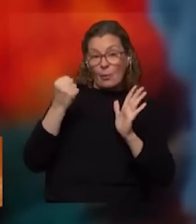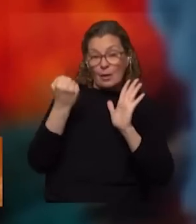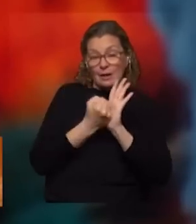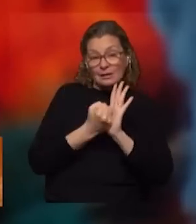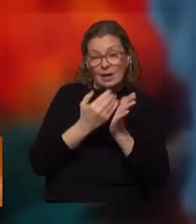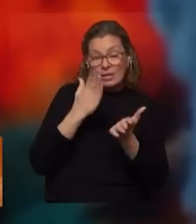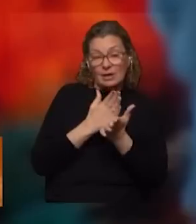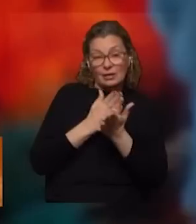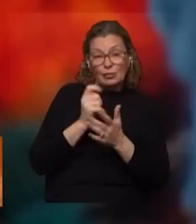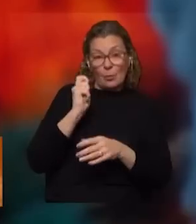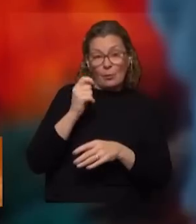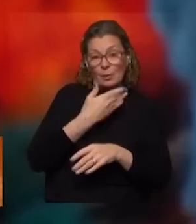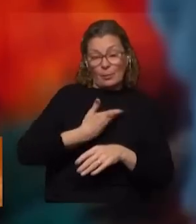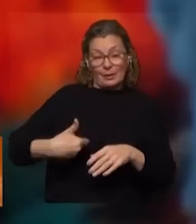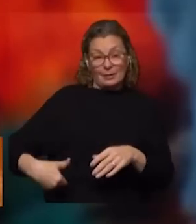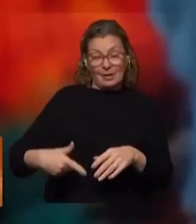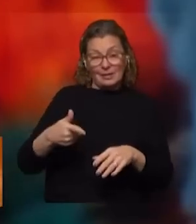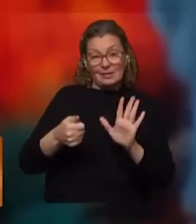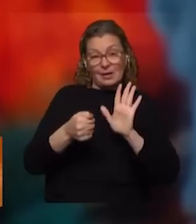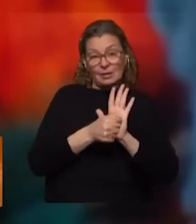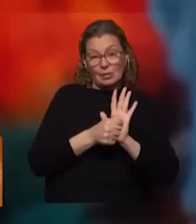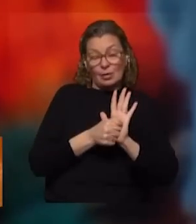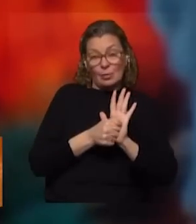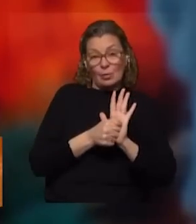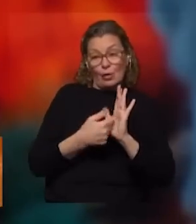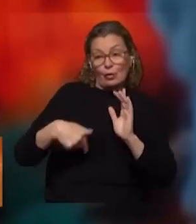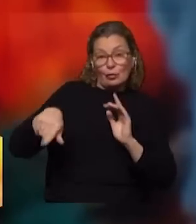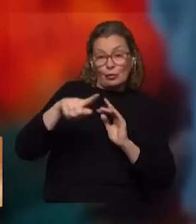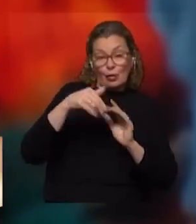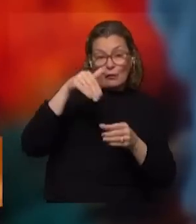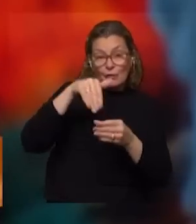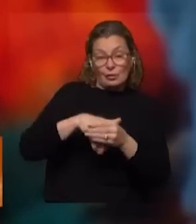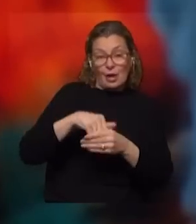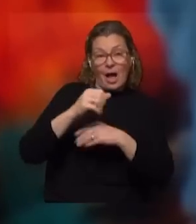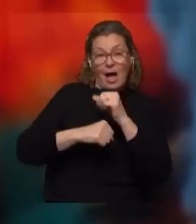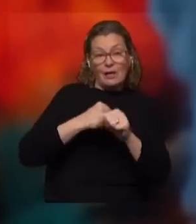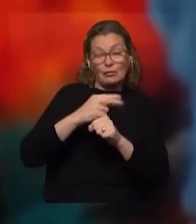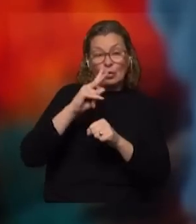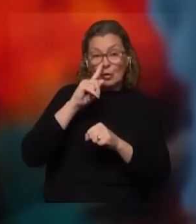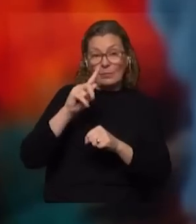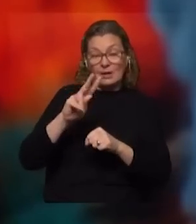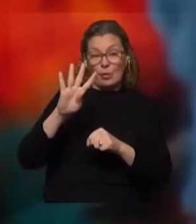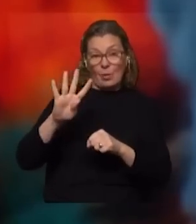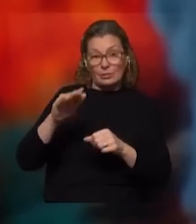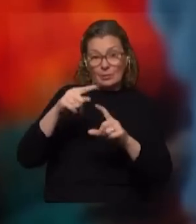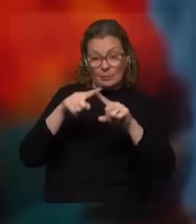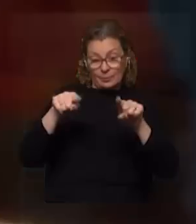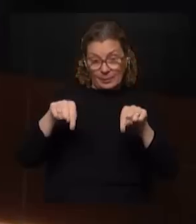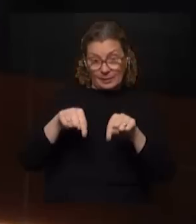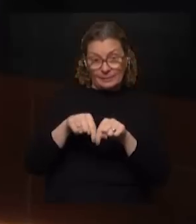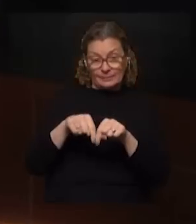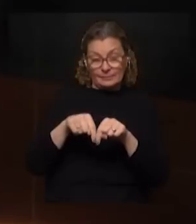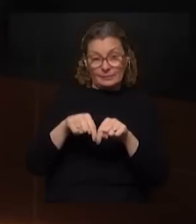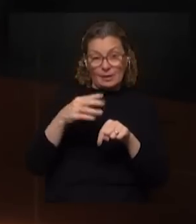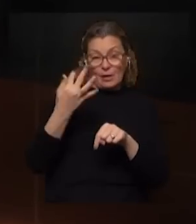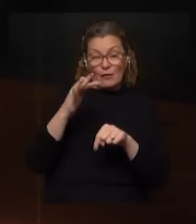como derecho público por el Estado. y ese artículo es producto de la voluntad popular. un plebiscito en el año 2004 cuya papeleta impulsó la